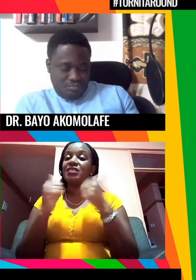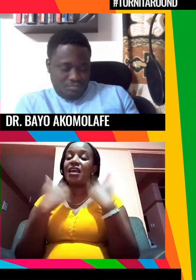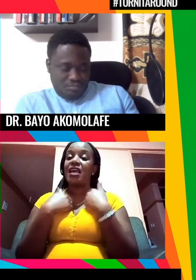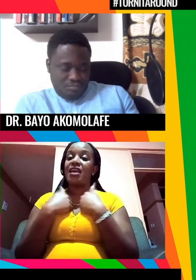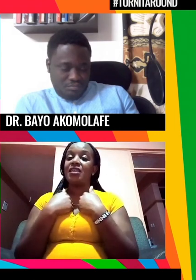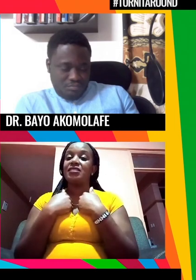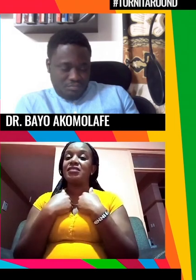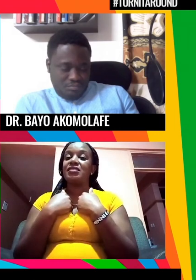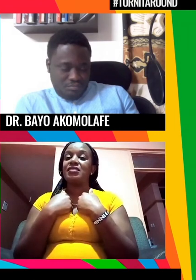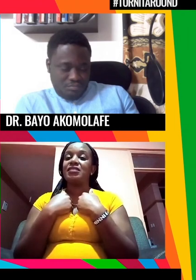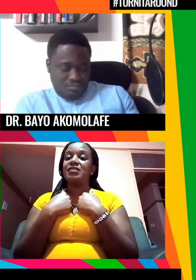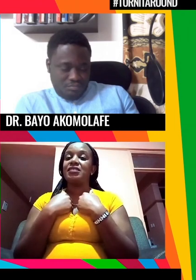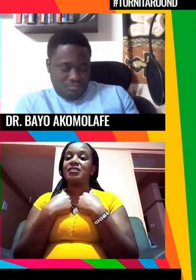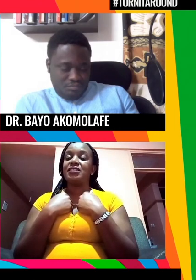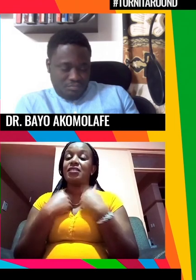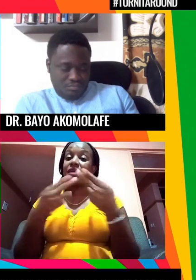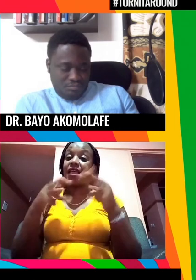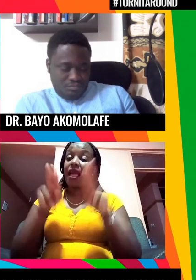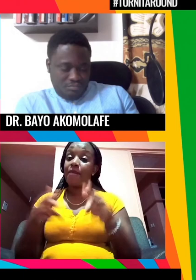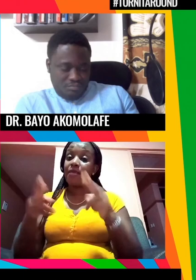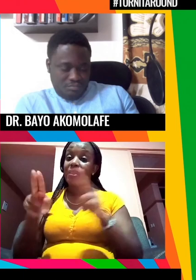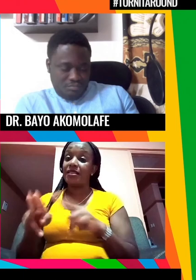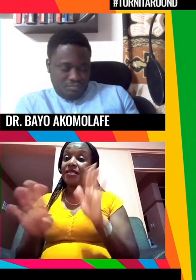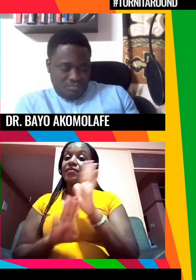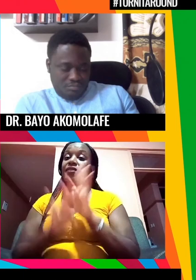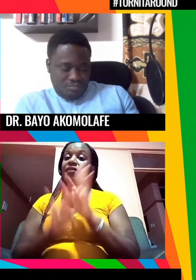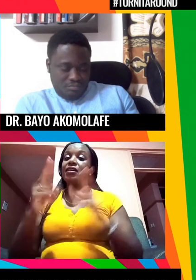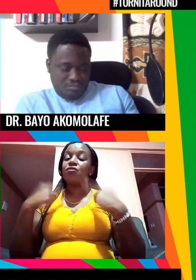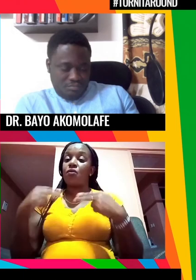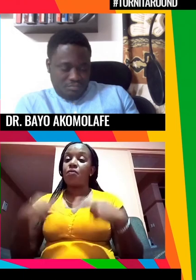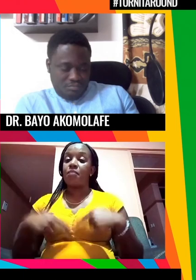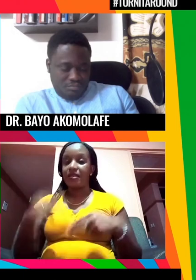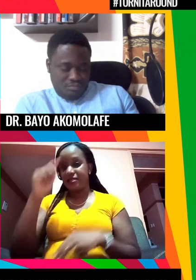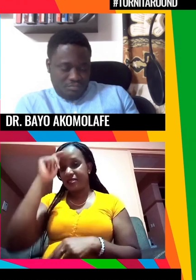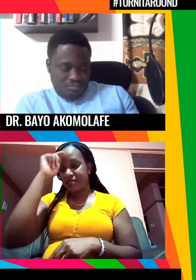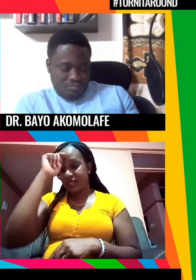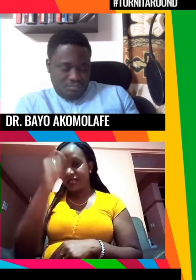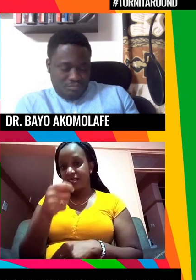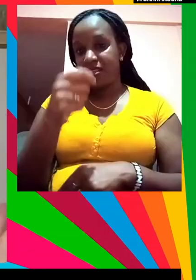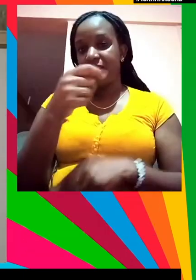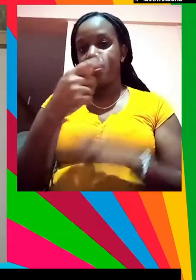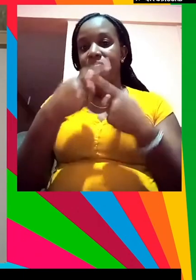que anima al desarrollo y la dignidad humana y por otra parte en algunos casos